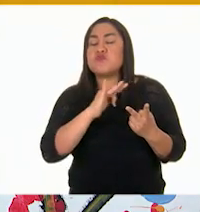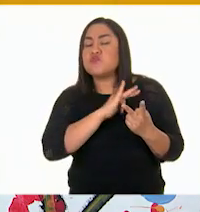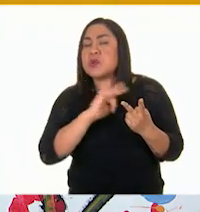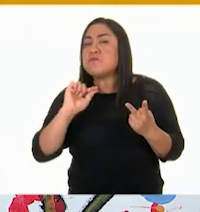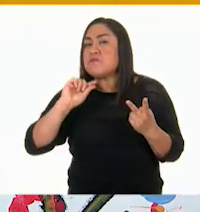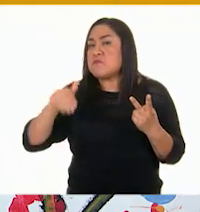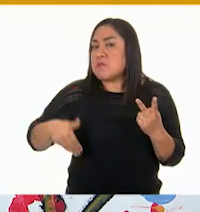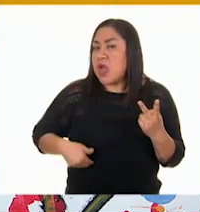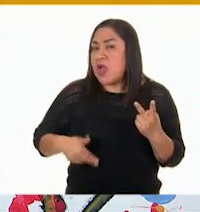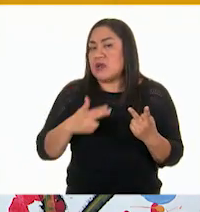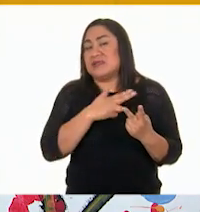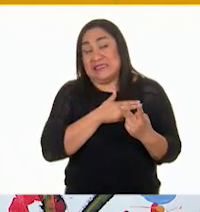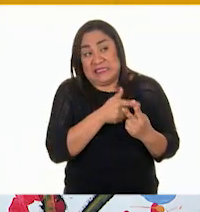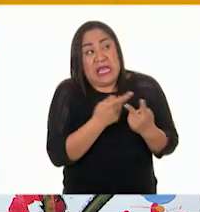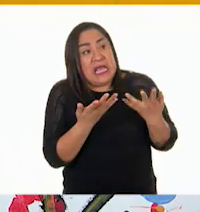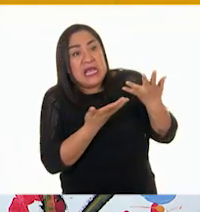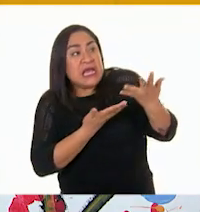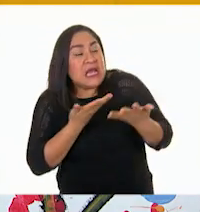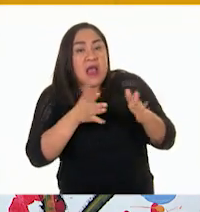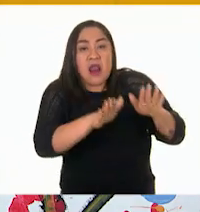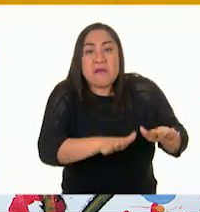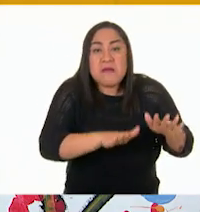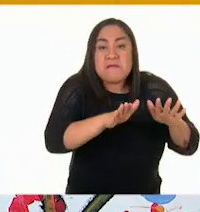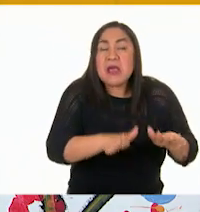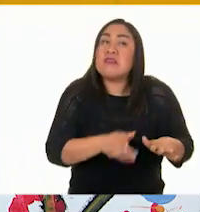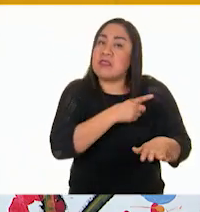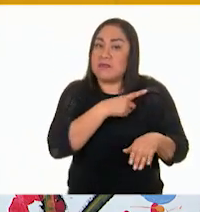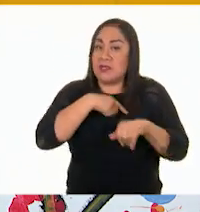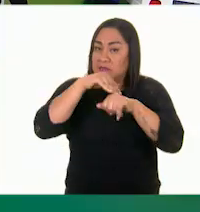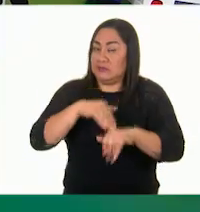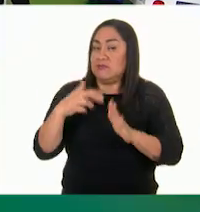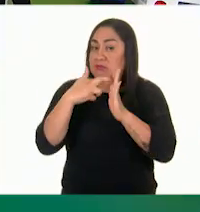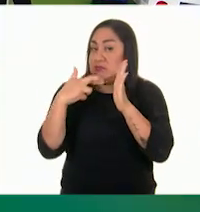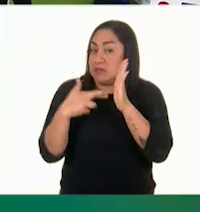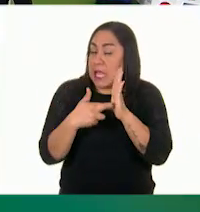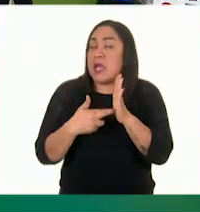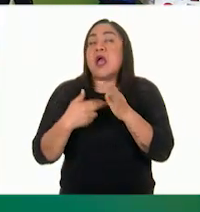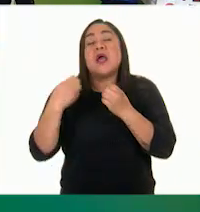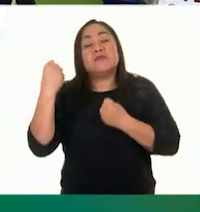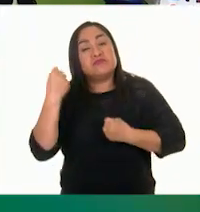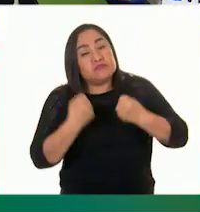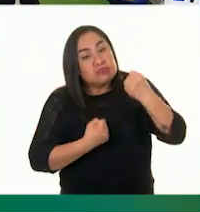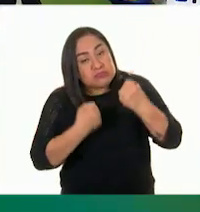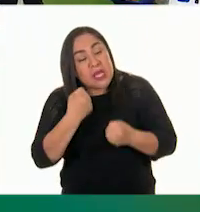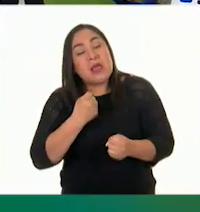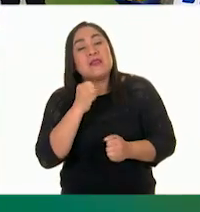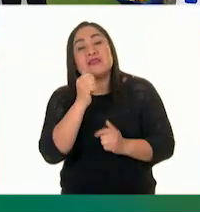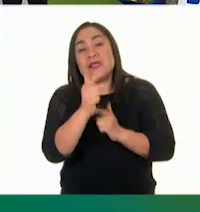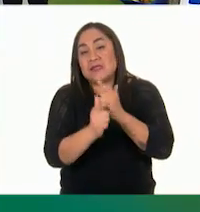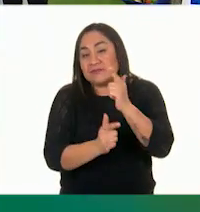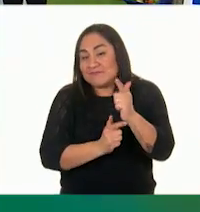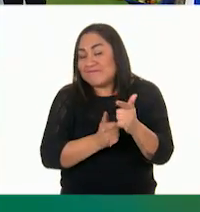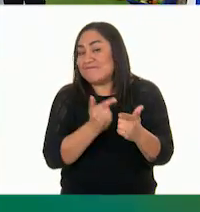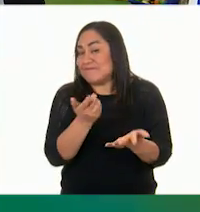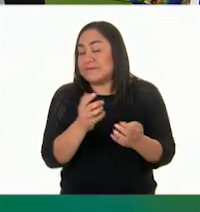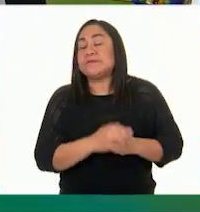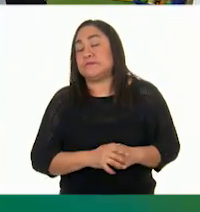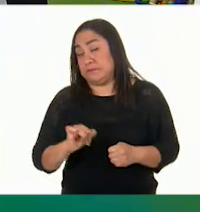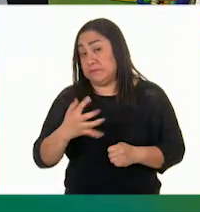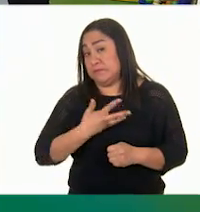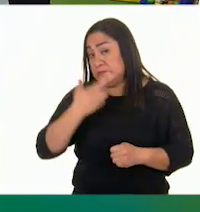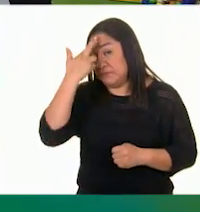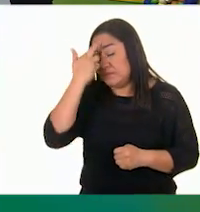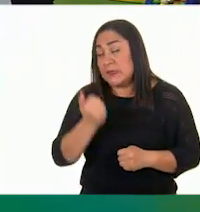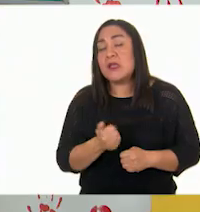Por eso ellos trataban de calmarlo para que siguiera las reglas y manejara despacio. Sí, Gloria. A veces